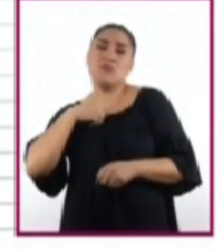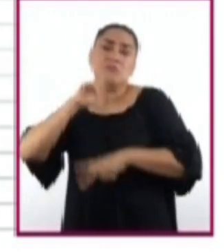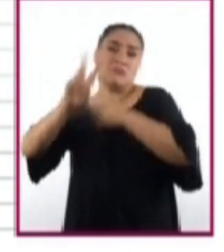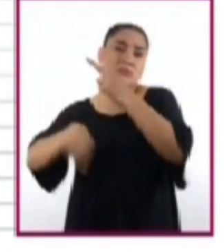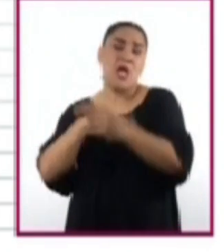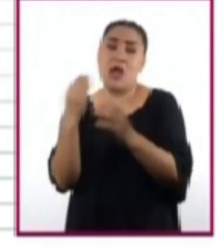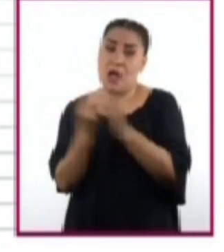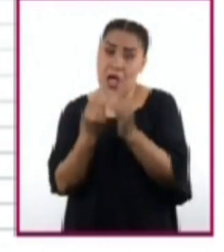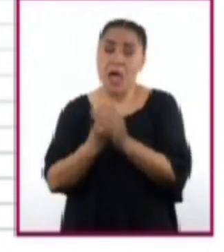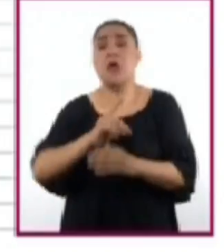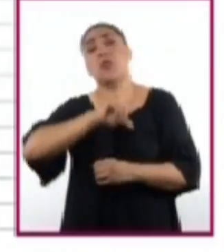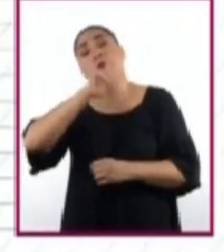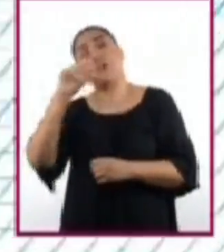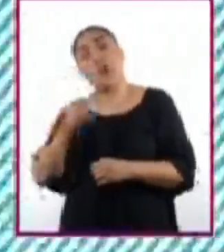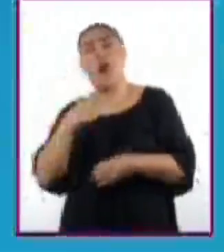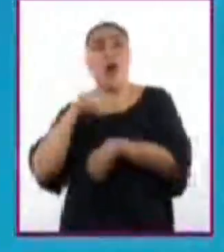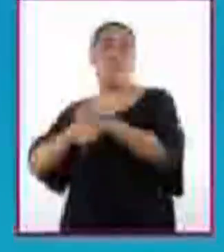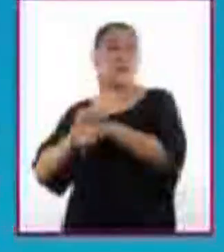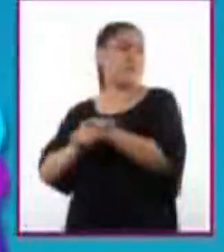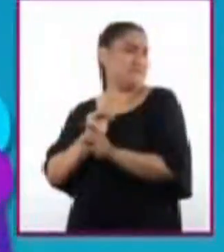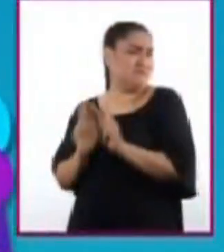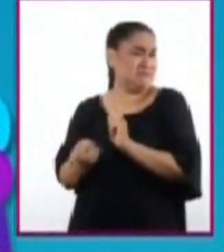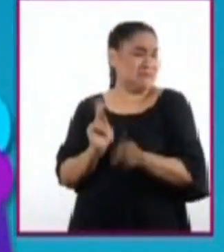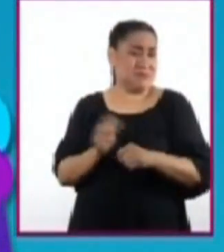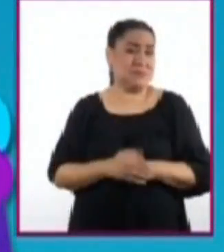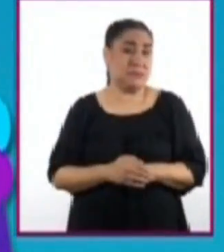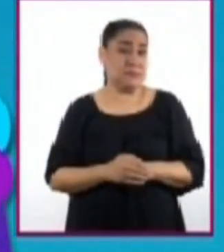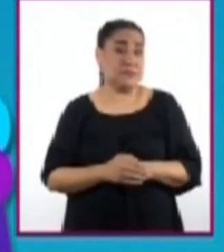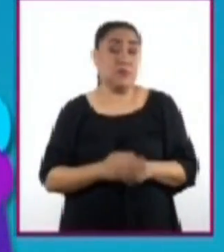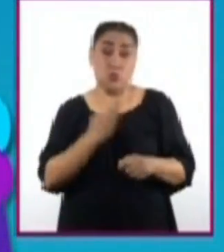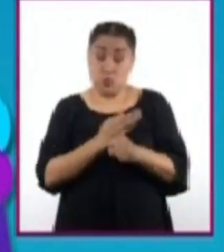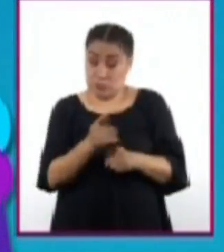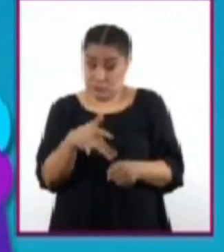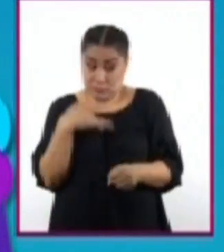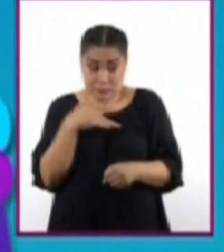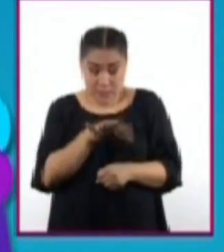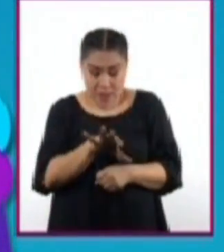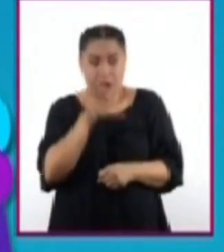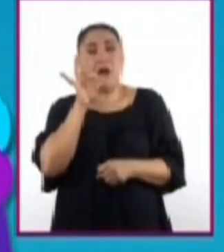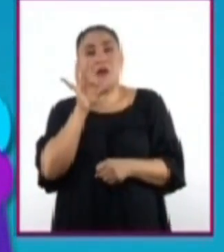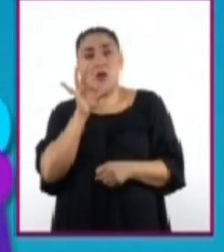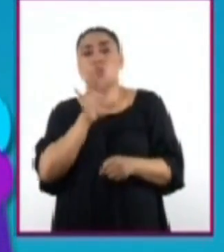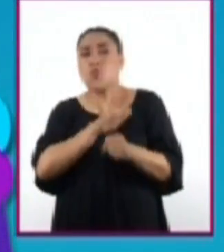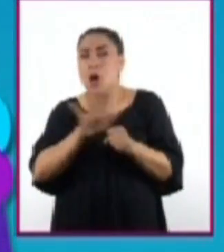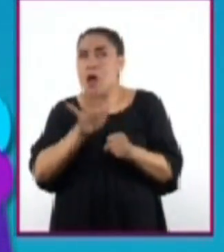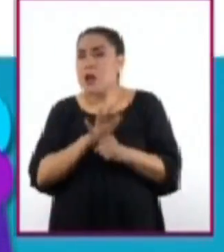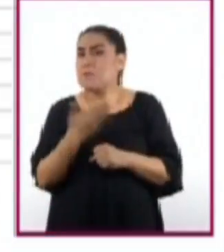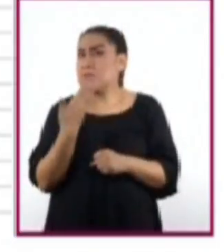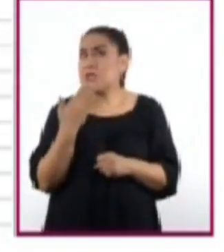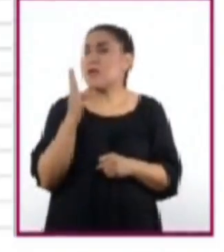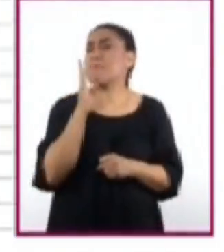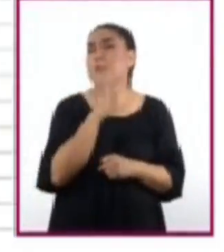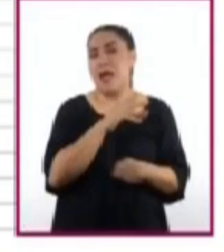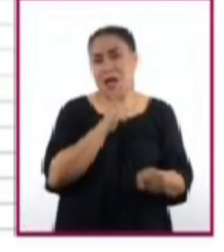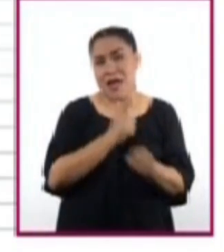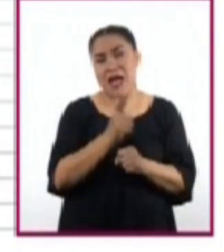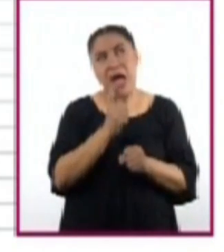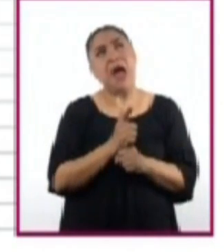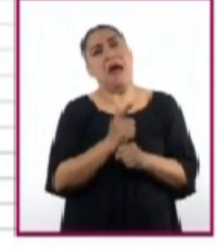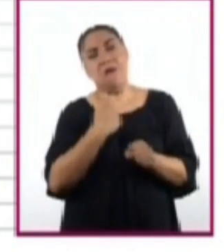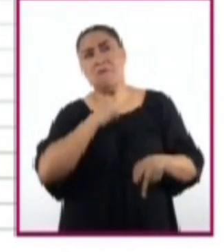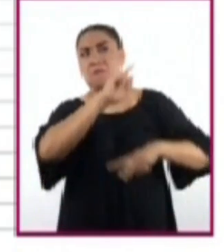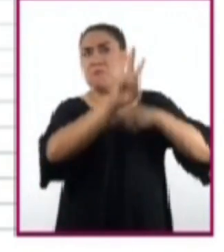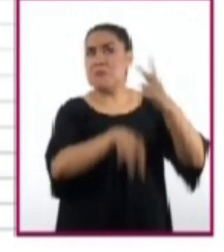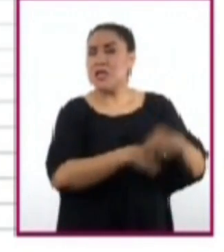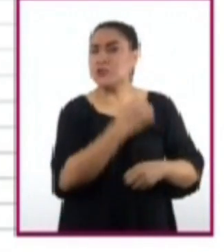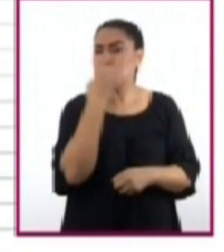luego platico con mis amigos. Aplicar la opción seleccionada y evaluar los resultados. Asistí a clases